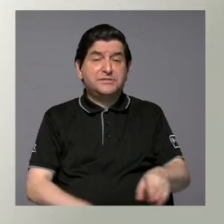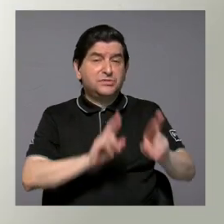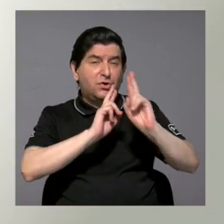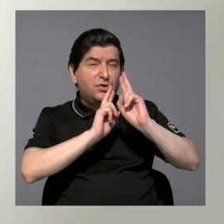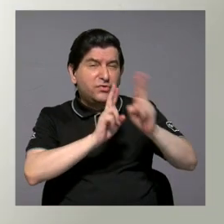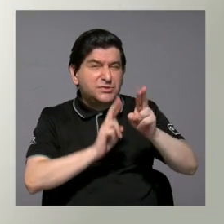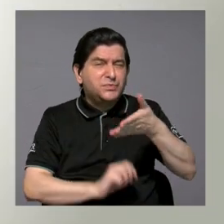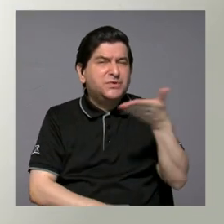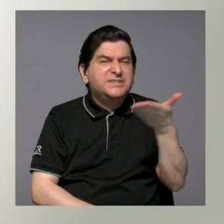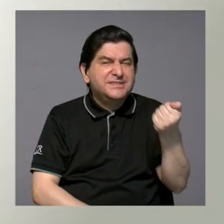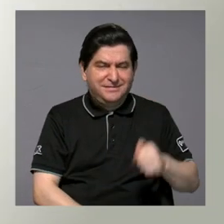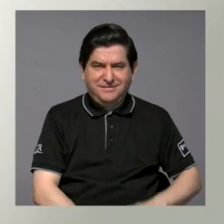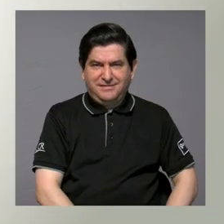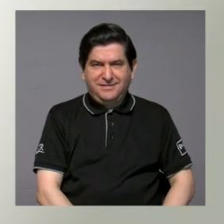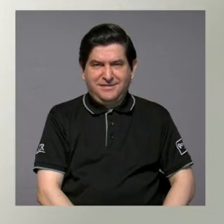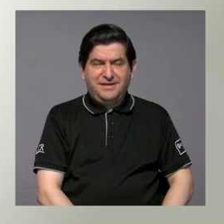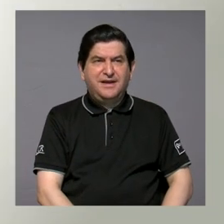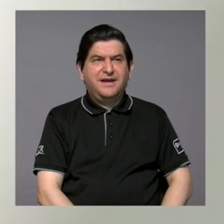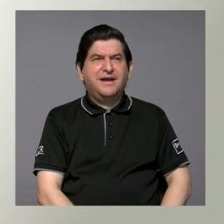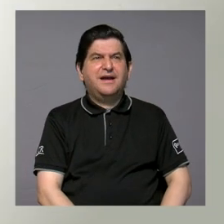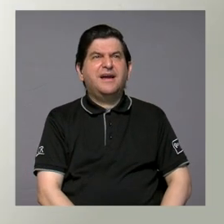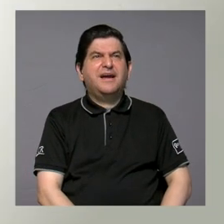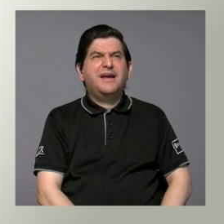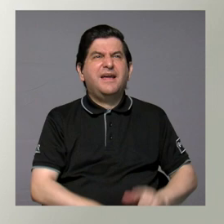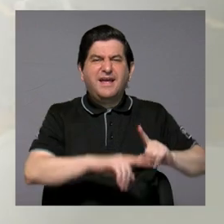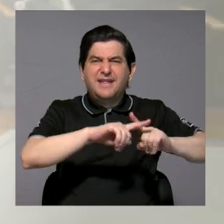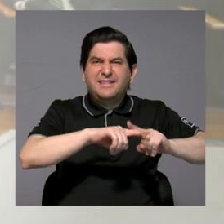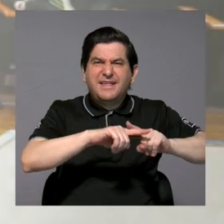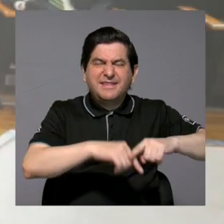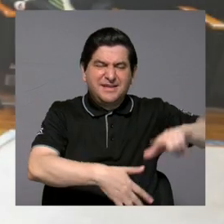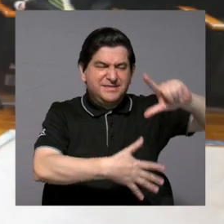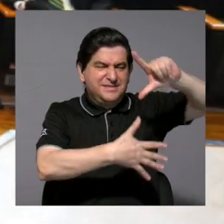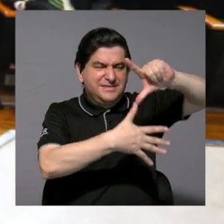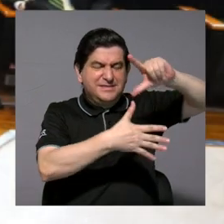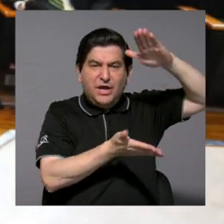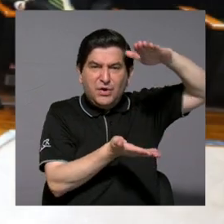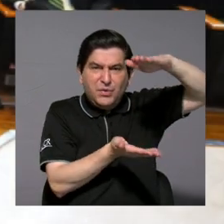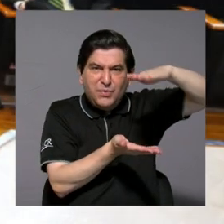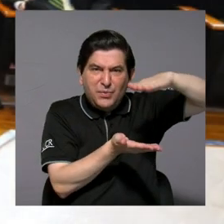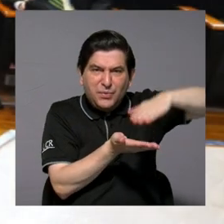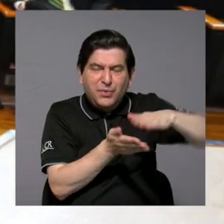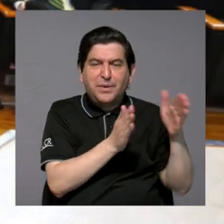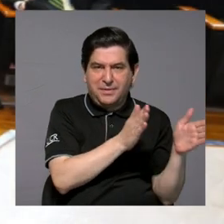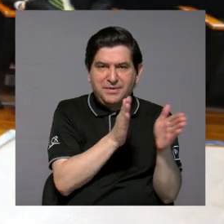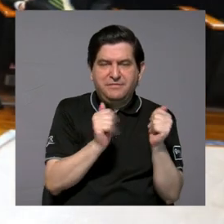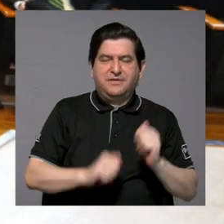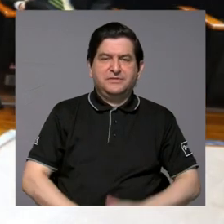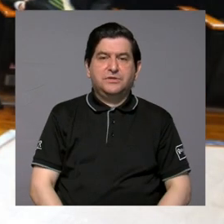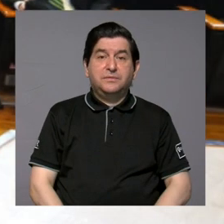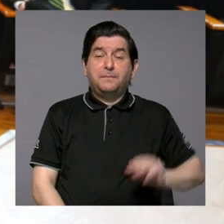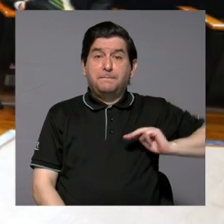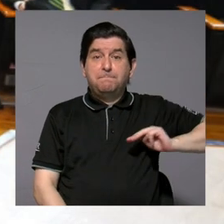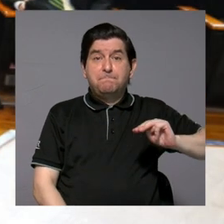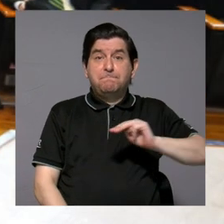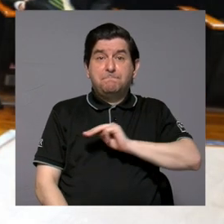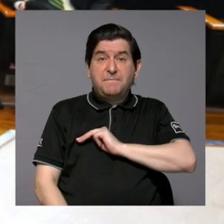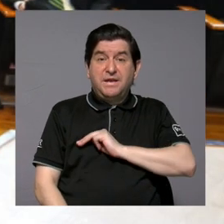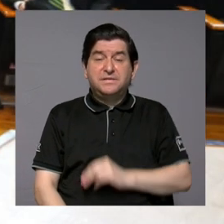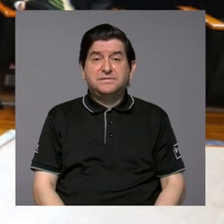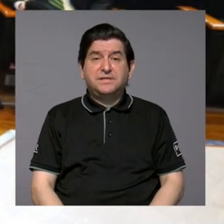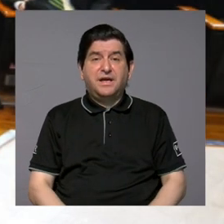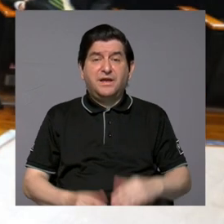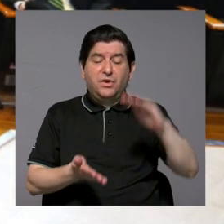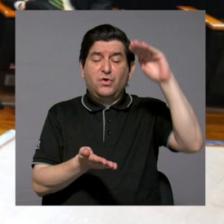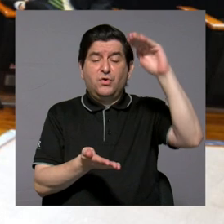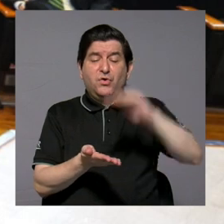a una tendencia en América Latina de reducir el tema de planificación. Y el Ministerio perdió la fuerza que